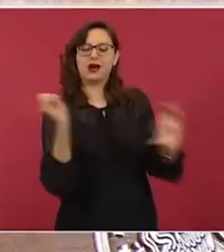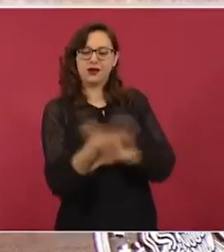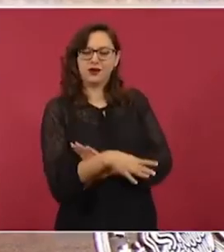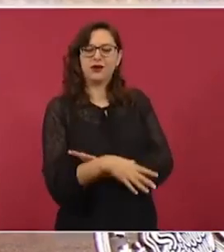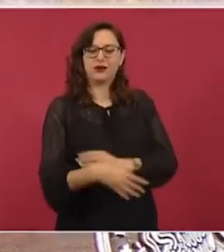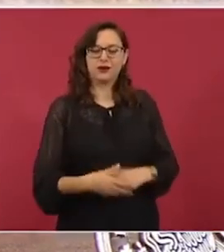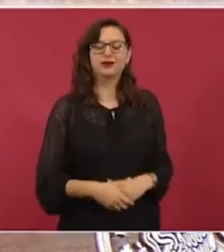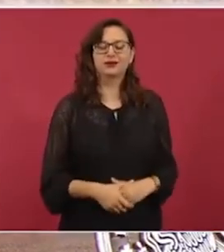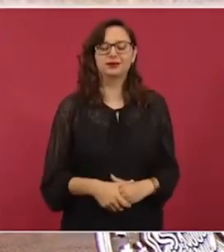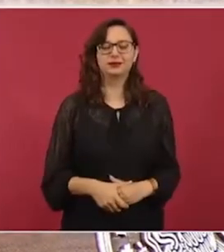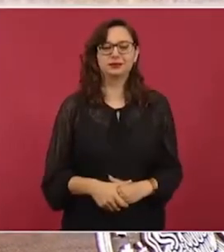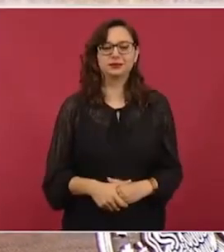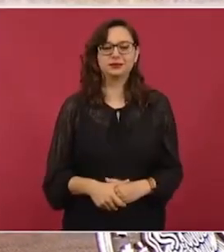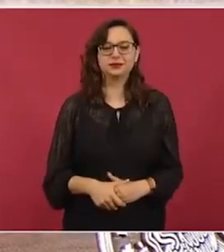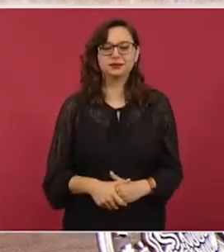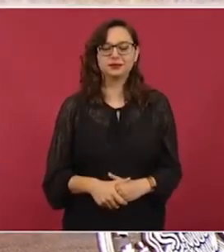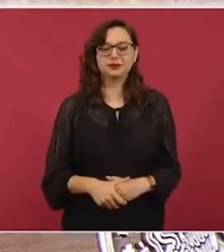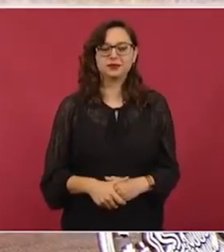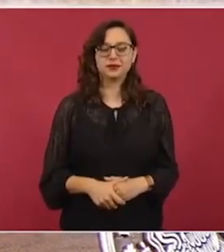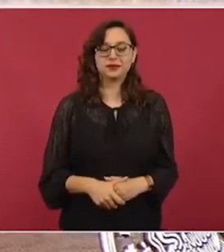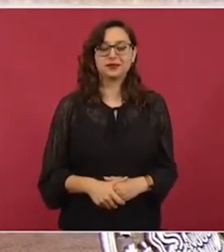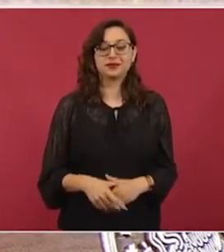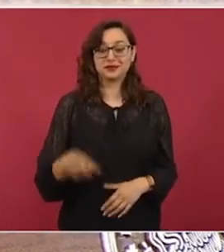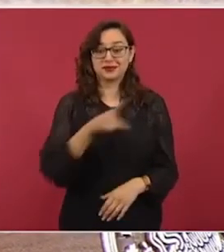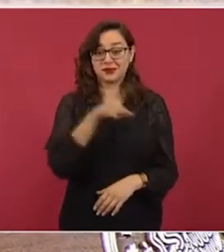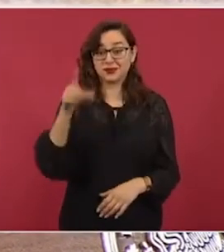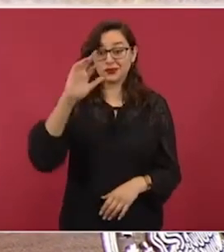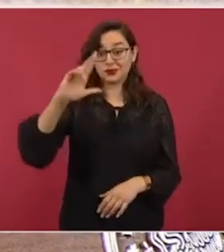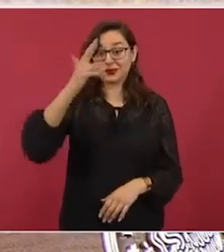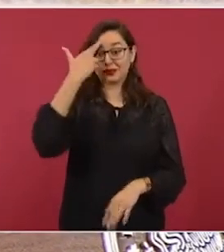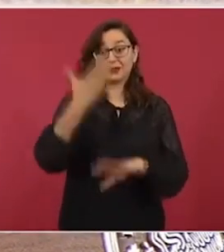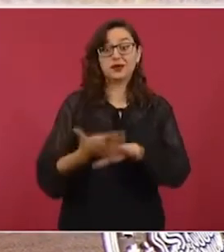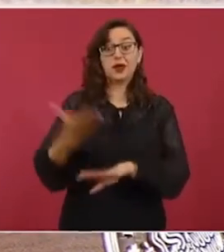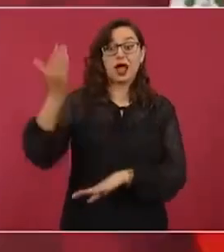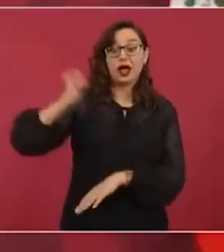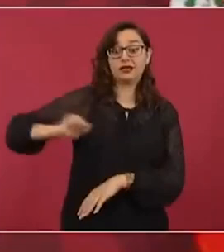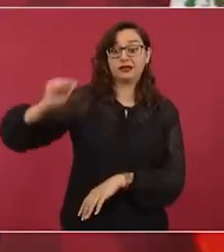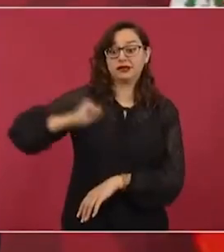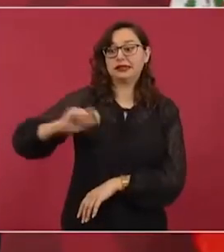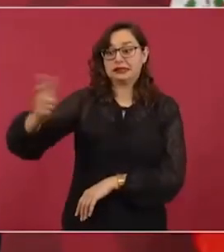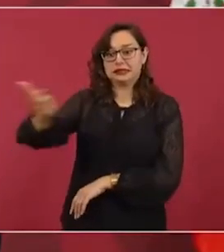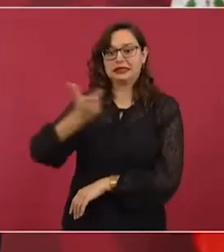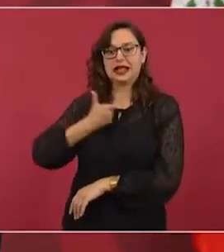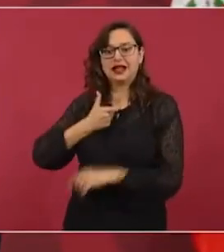Saben que cuando eran los sobres amarillos había un periodista famoso